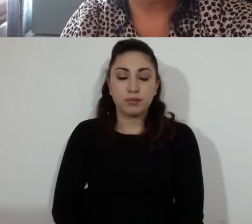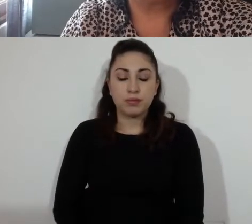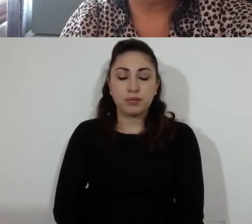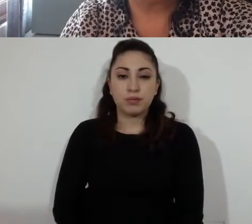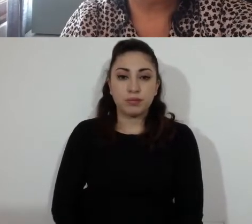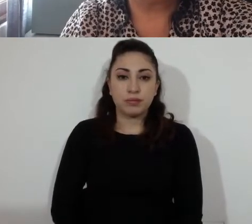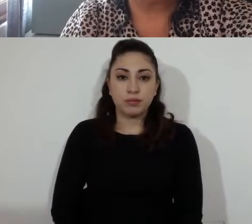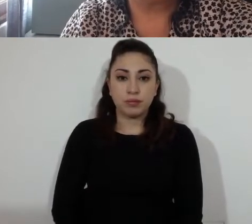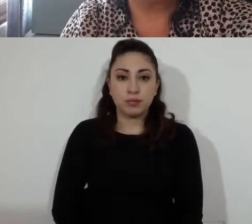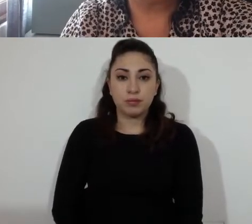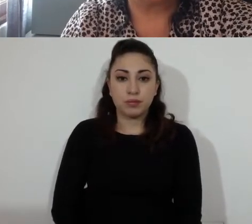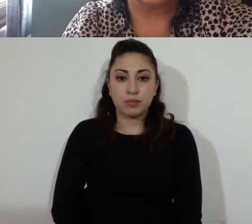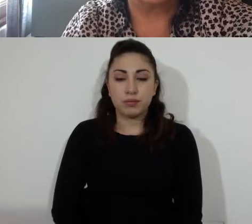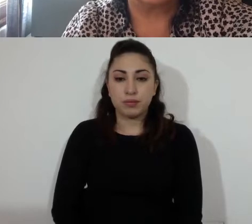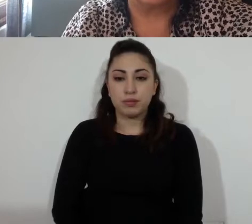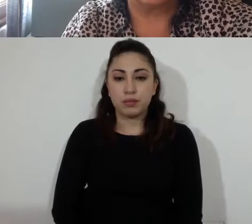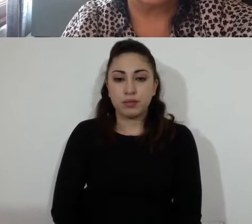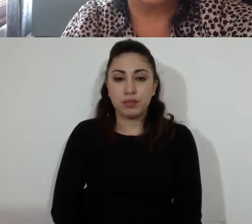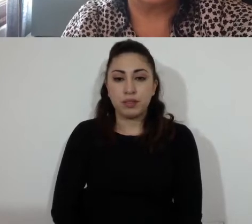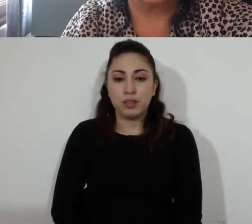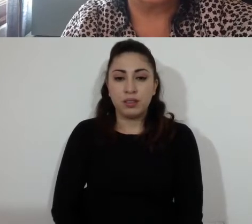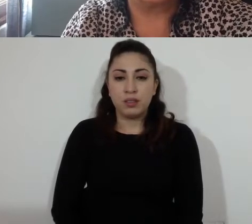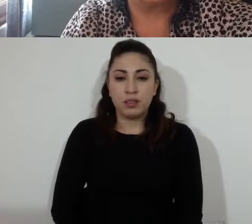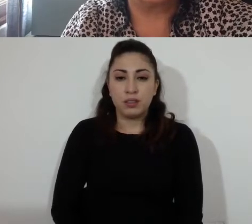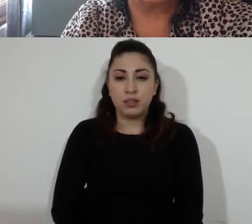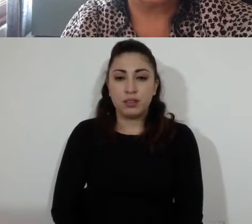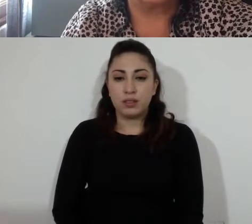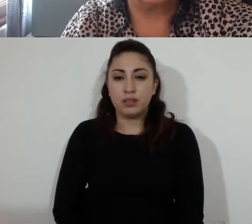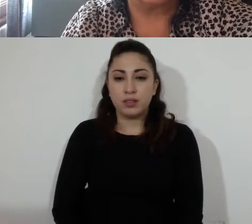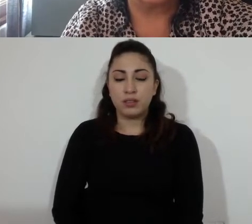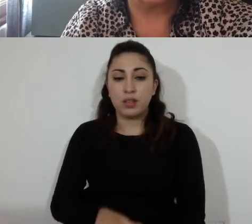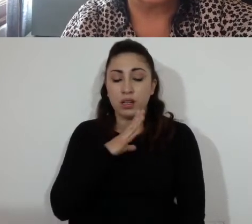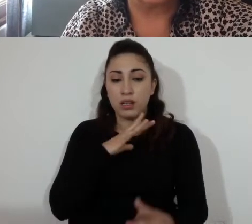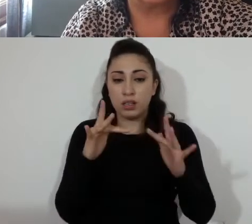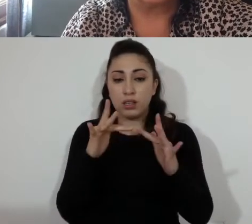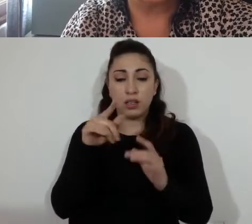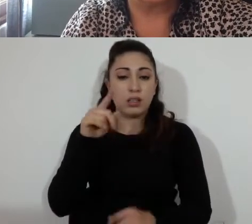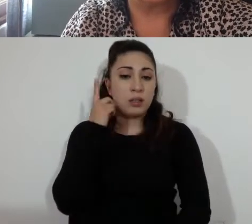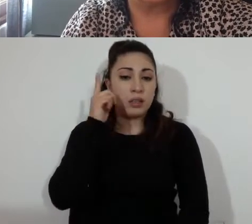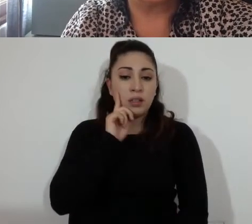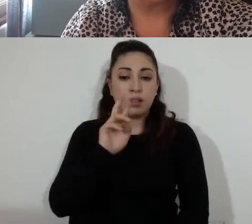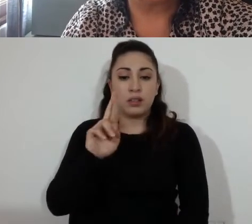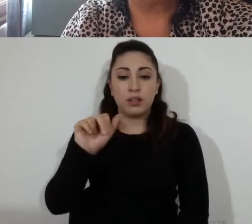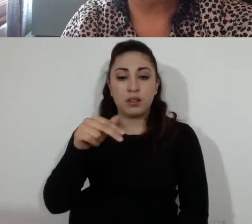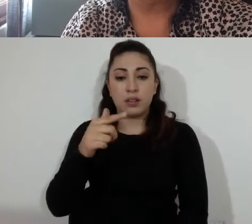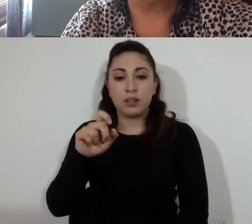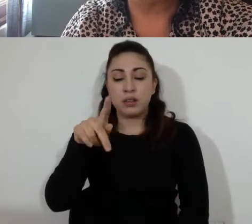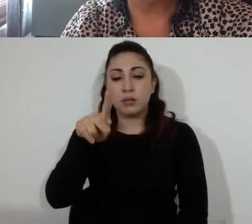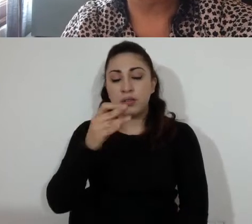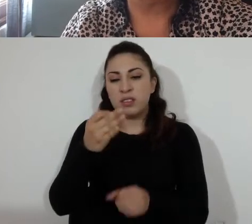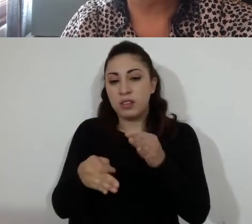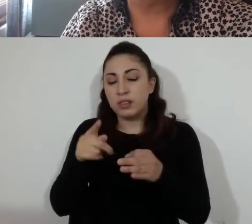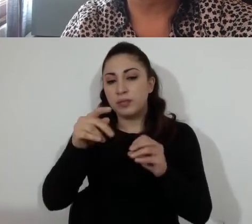Veo que se está conectando la diputada América Rangel. Solamente para pasar lista de